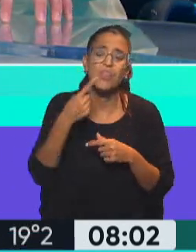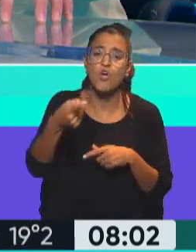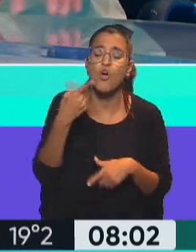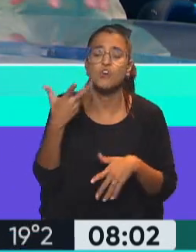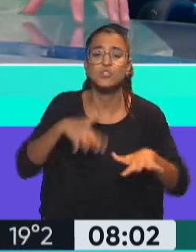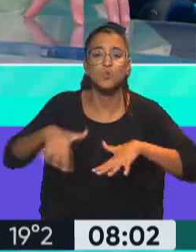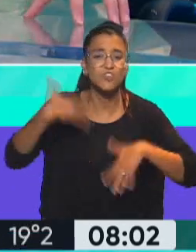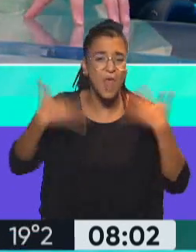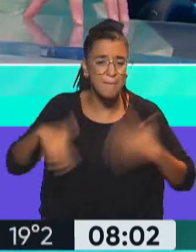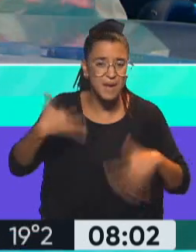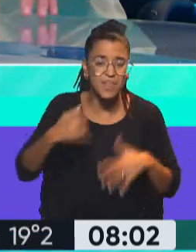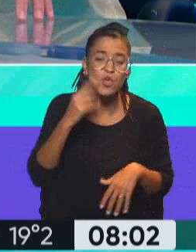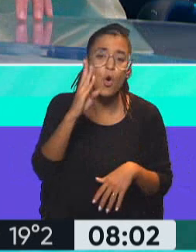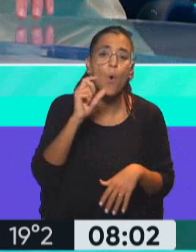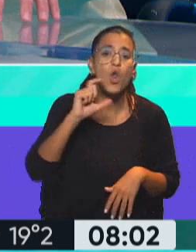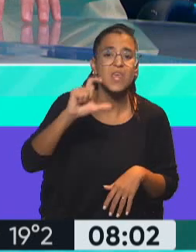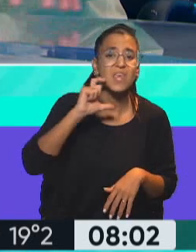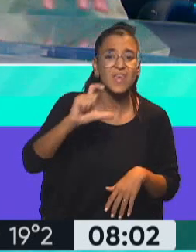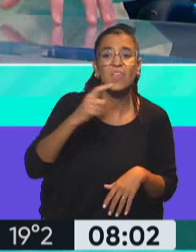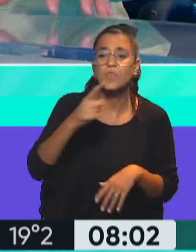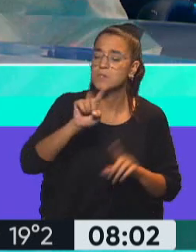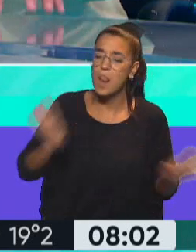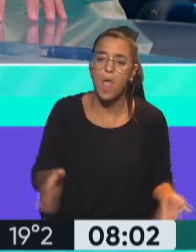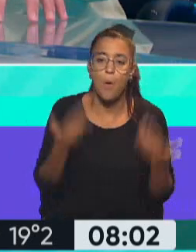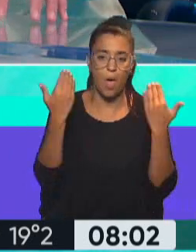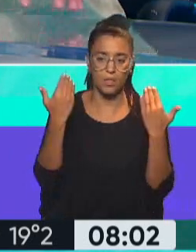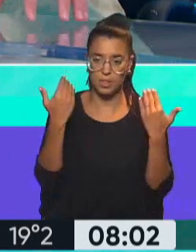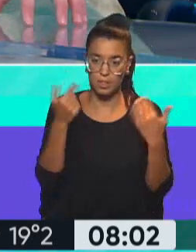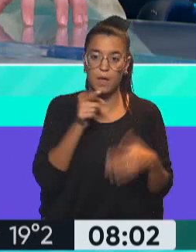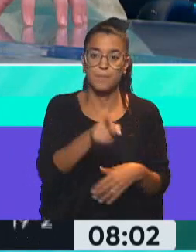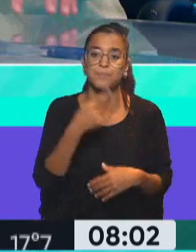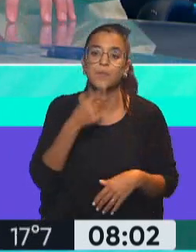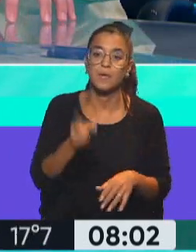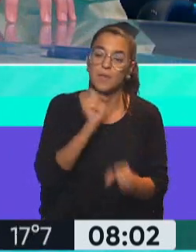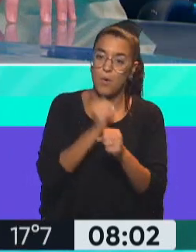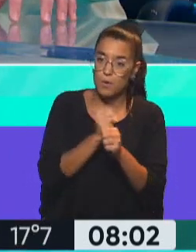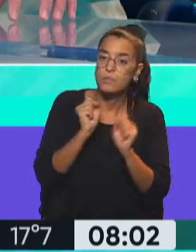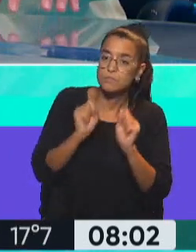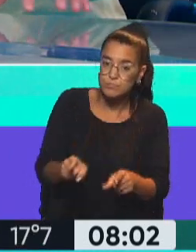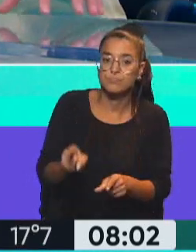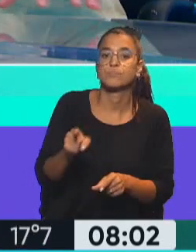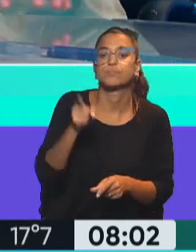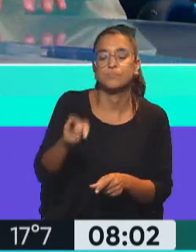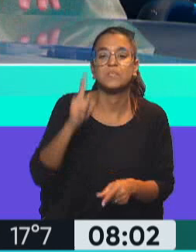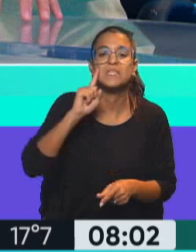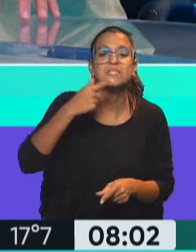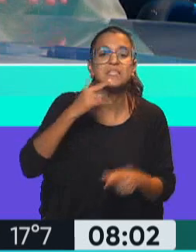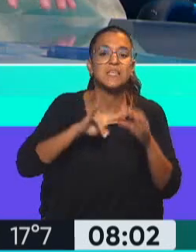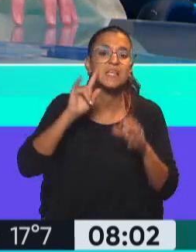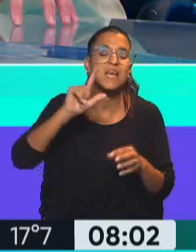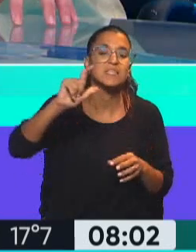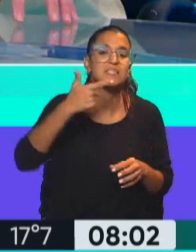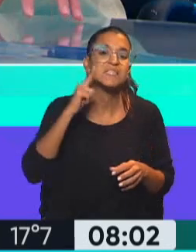emergencia. Lo que dijo Boric era que lo iba a levantar. Y esta va a ser una de las tareas que tendrá Izquierda Siche, que es la